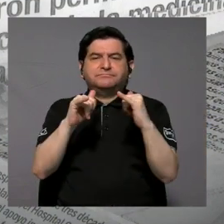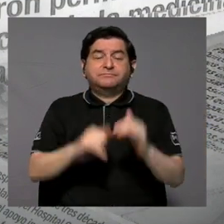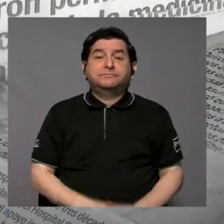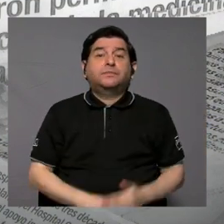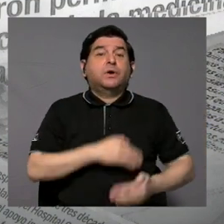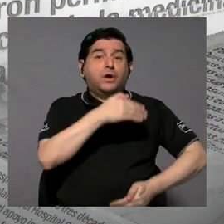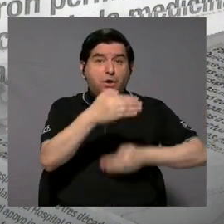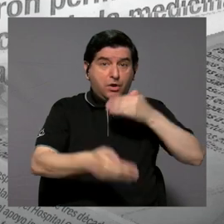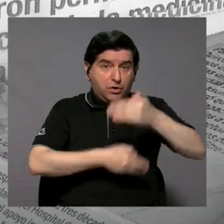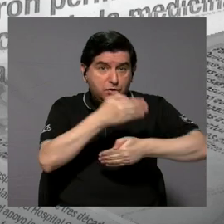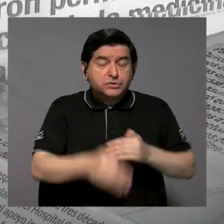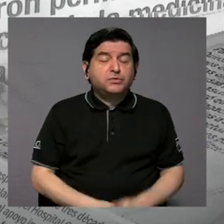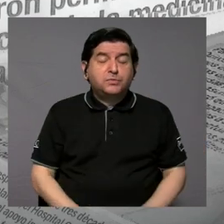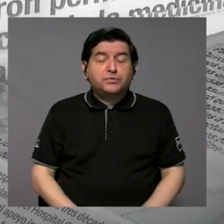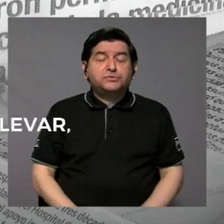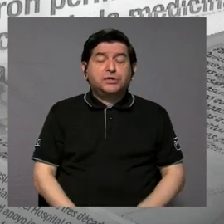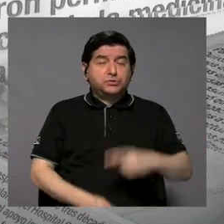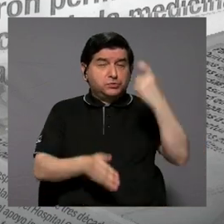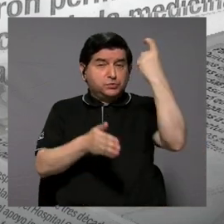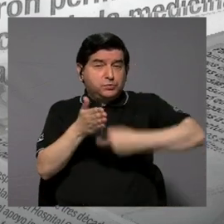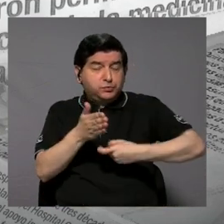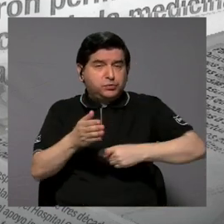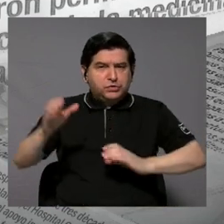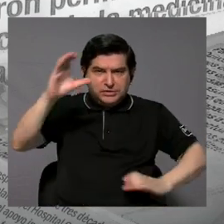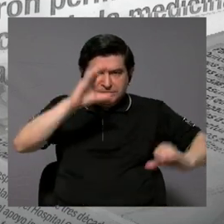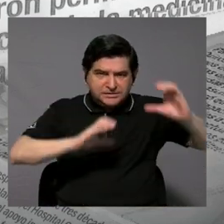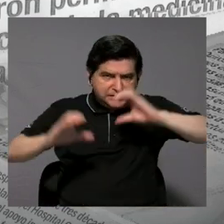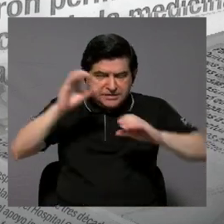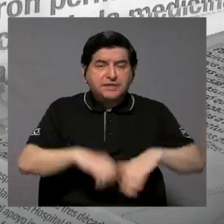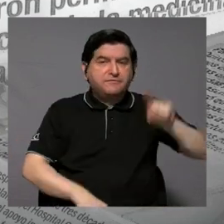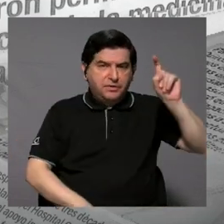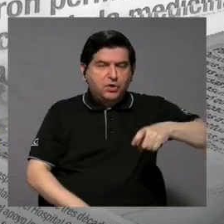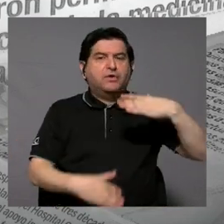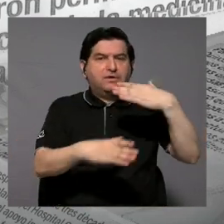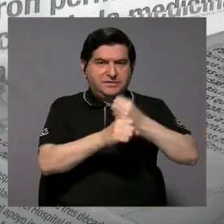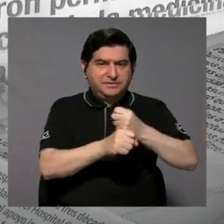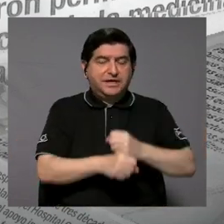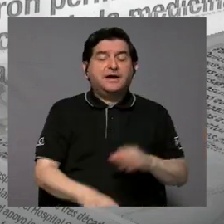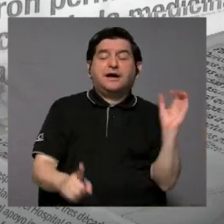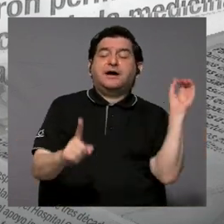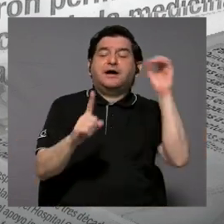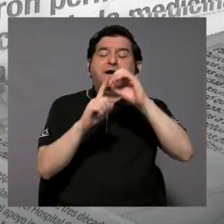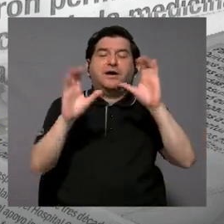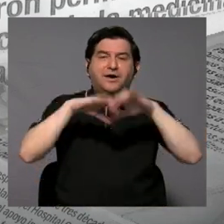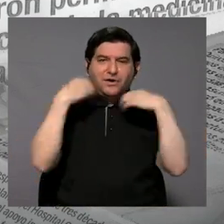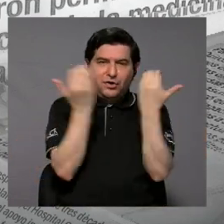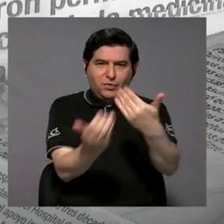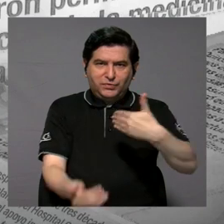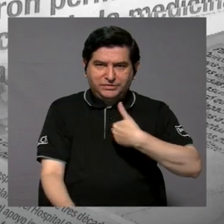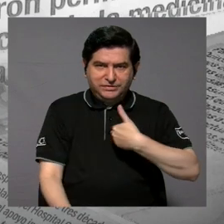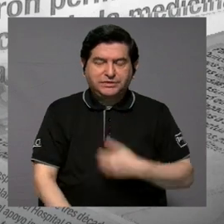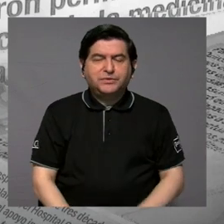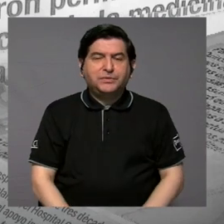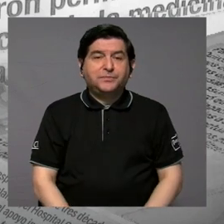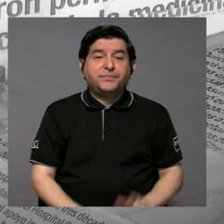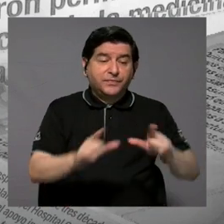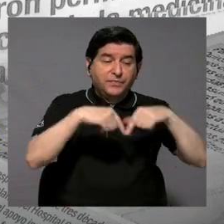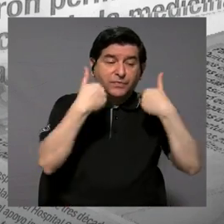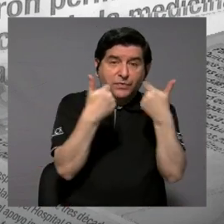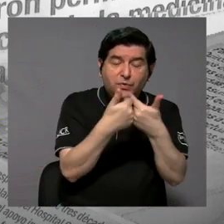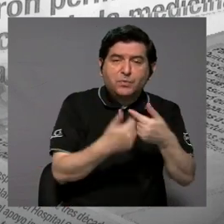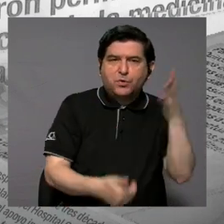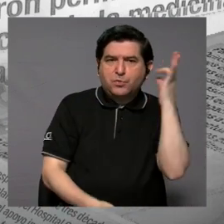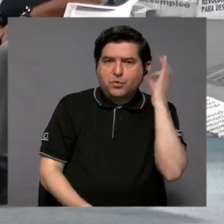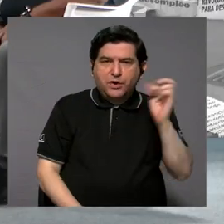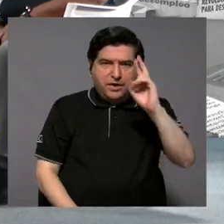todo un proceso riguroso científico que se debe llevar, y ese fue el objetivo de la Comisión. Por otro lado, el colectivo Mujeres